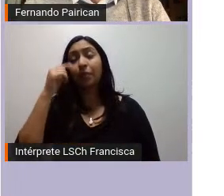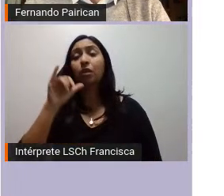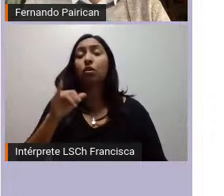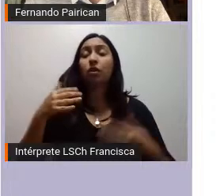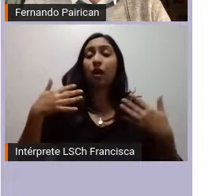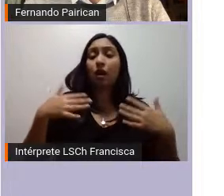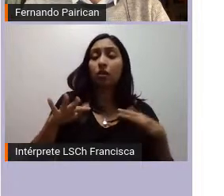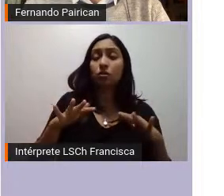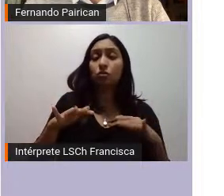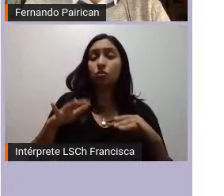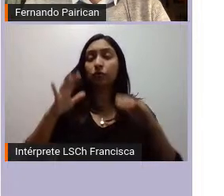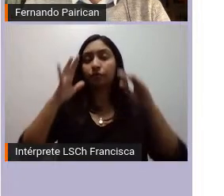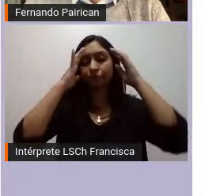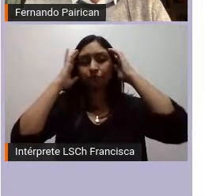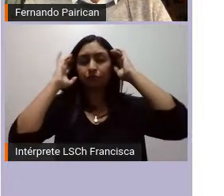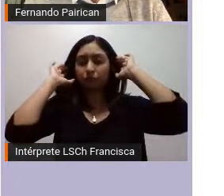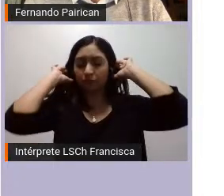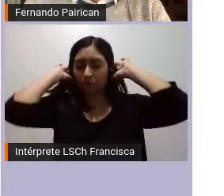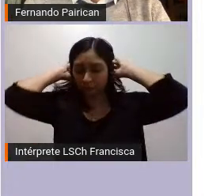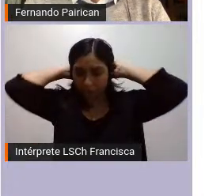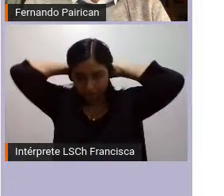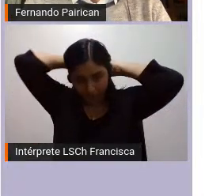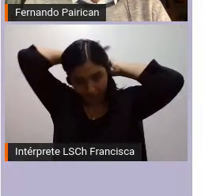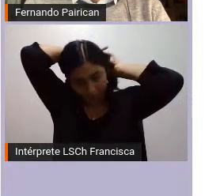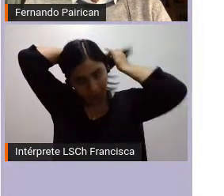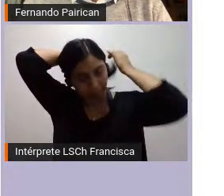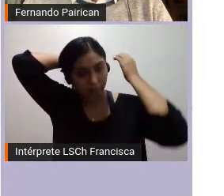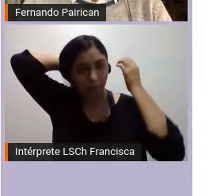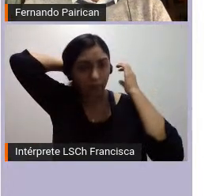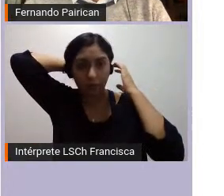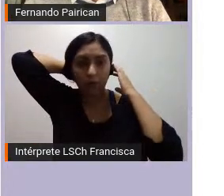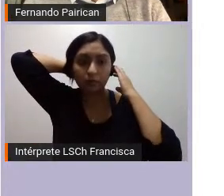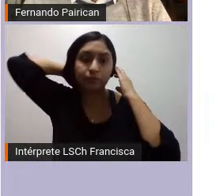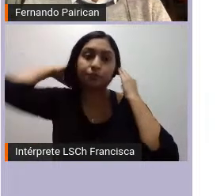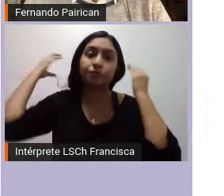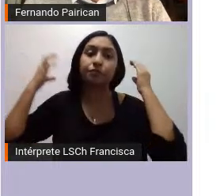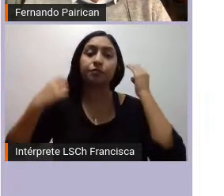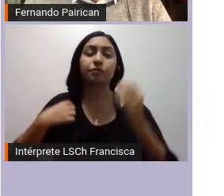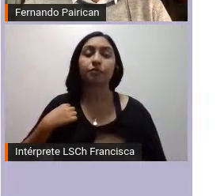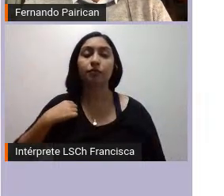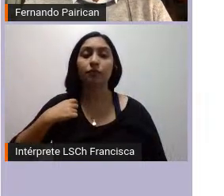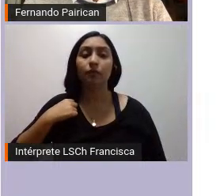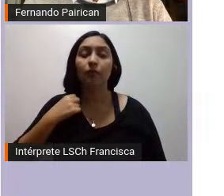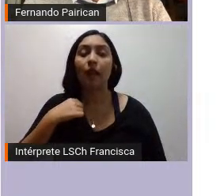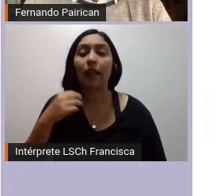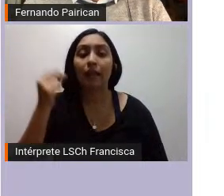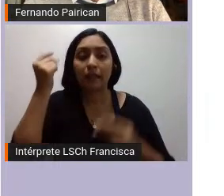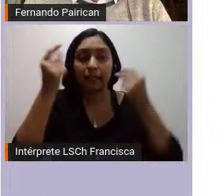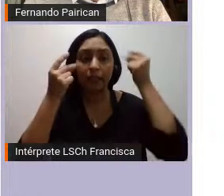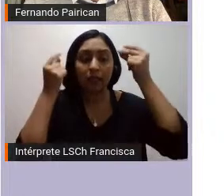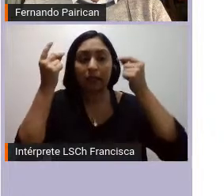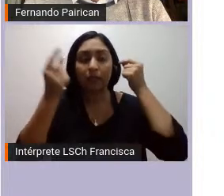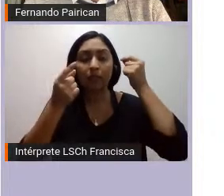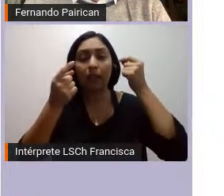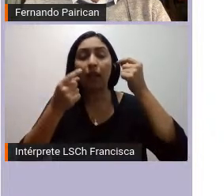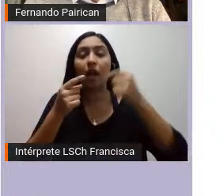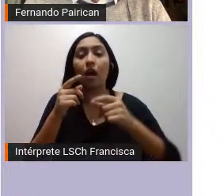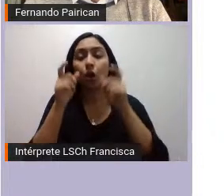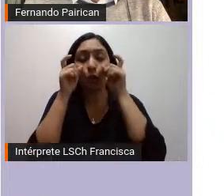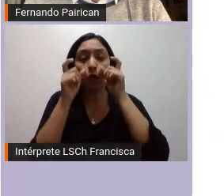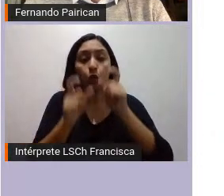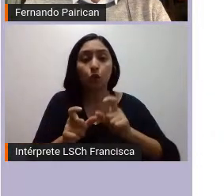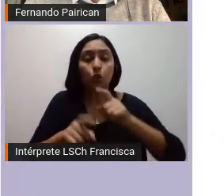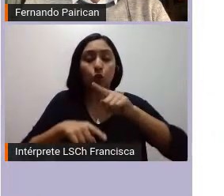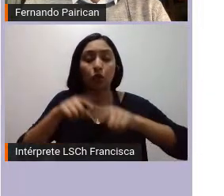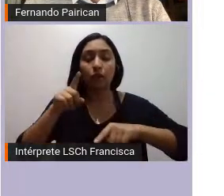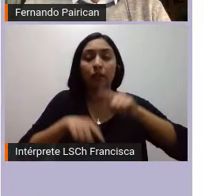nombre que tiene el libro la idea del control territorial también tiene una historia